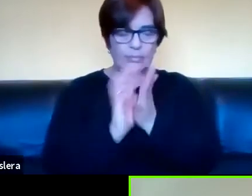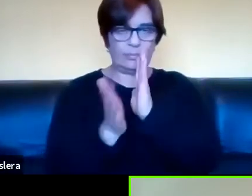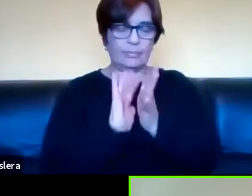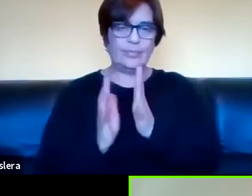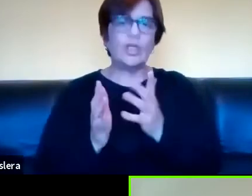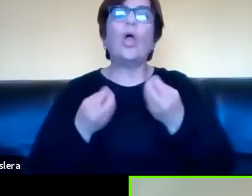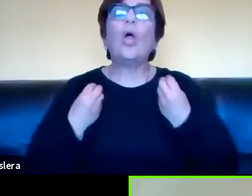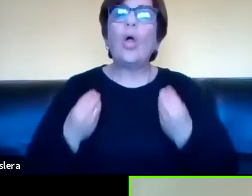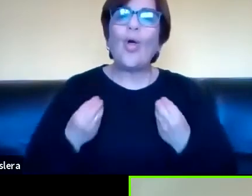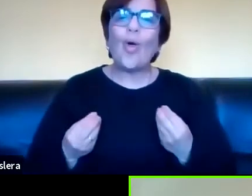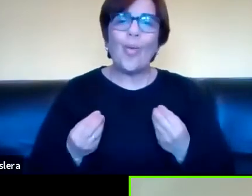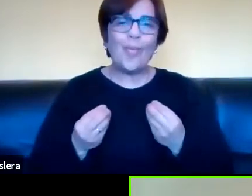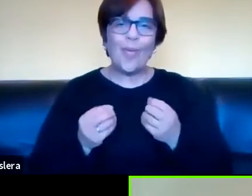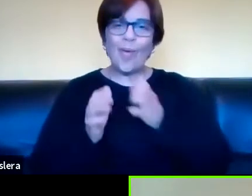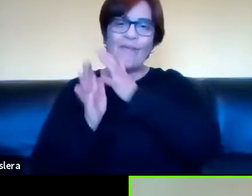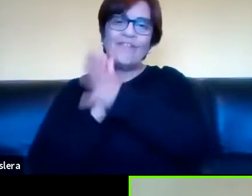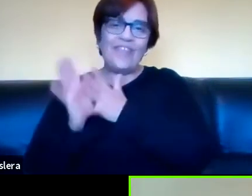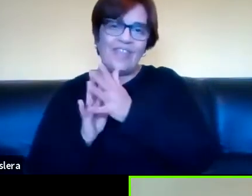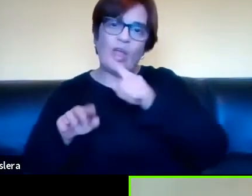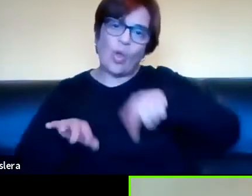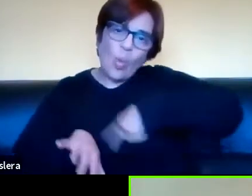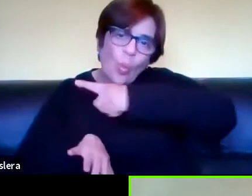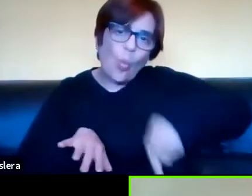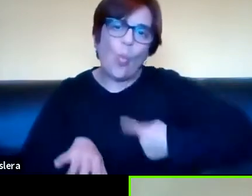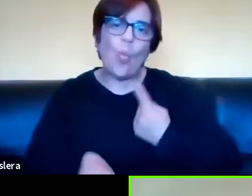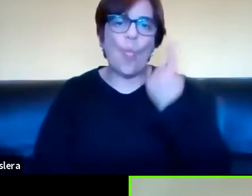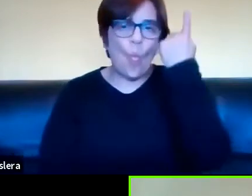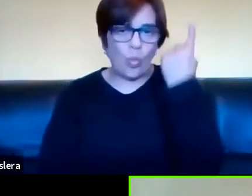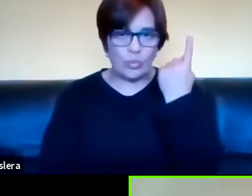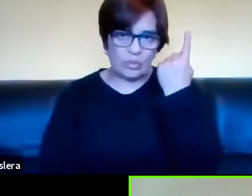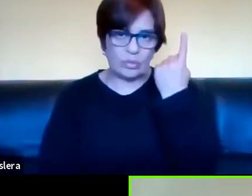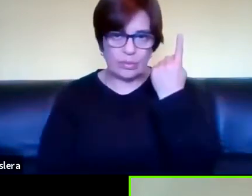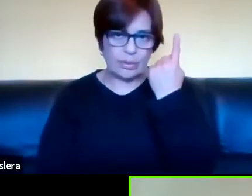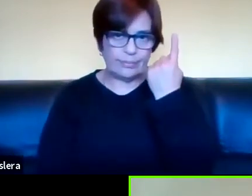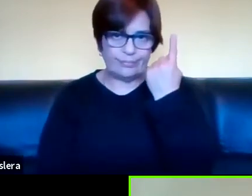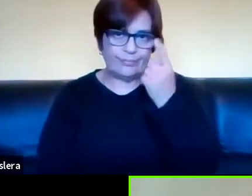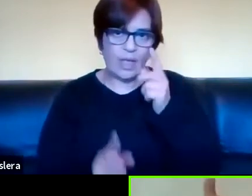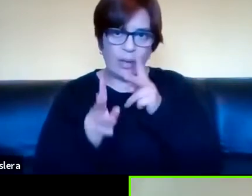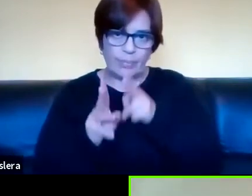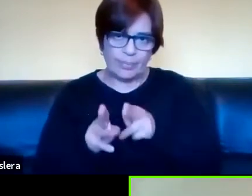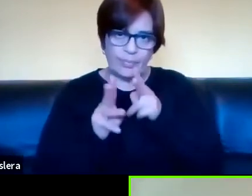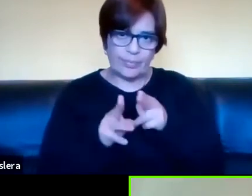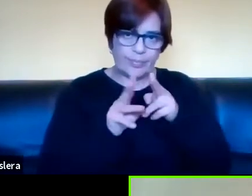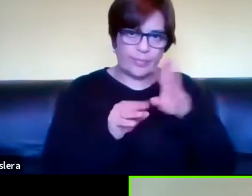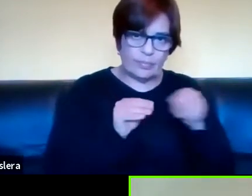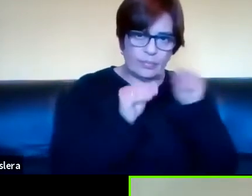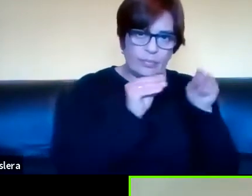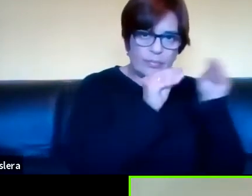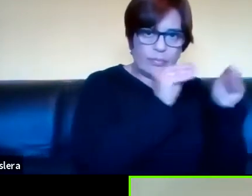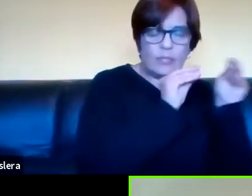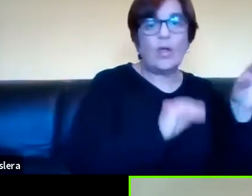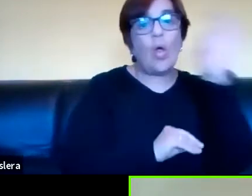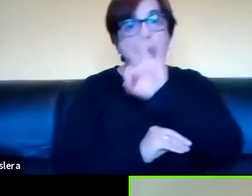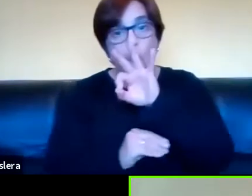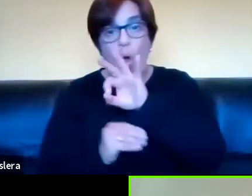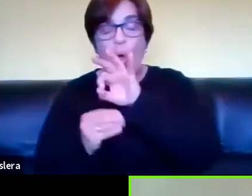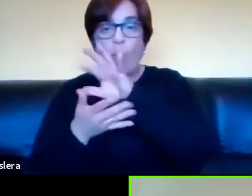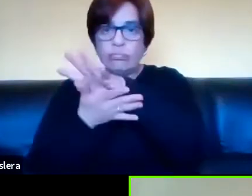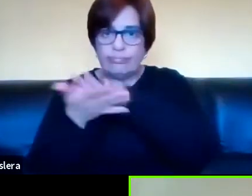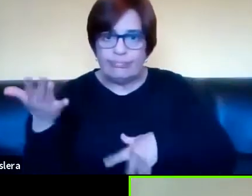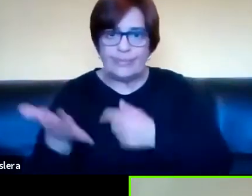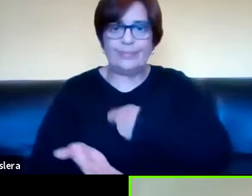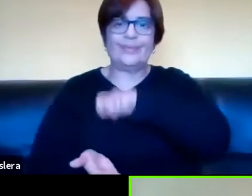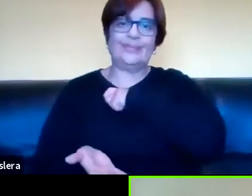yo para escribir hacer un video de una hora? o lo hago en tramos cortos o hago un guión escrito en español escrito entonces